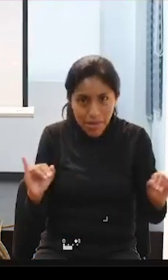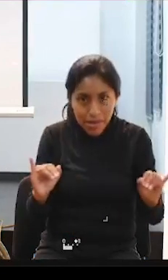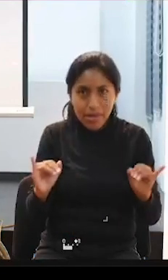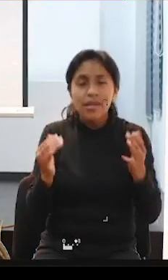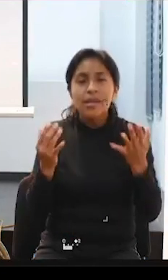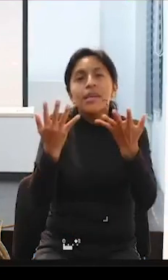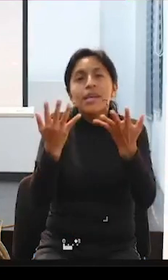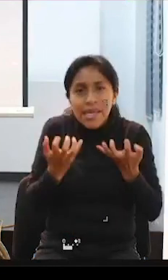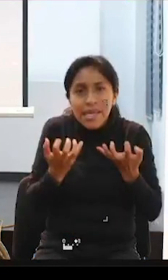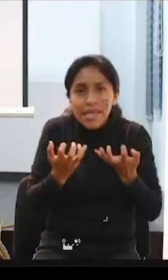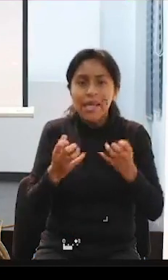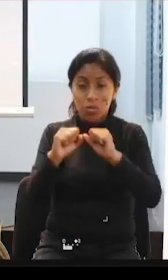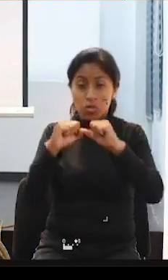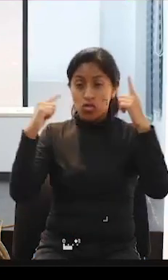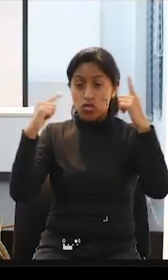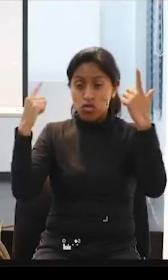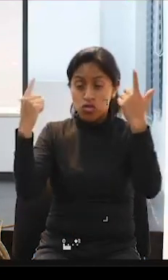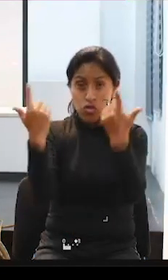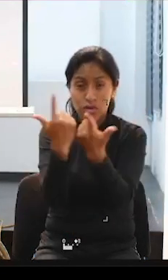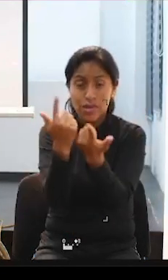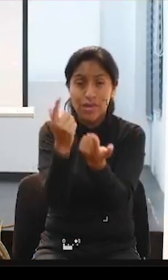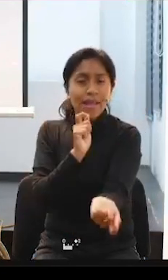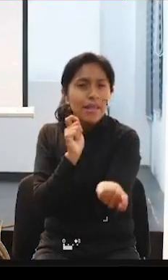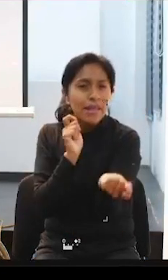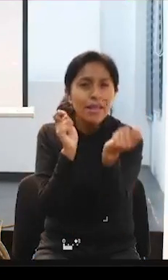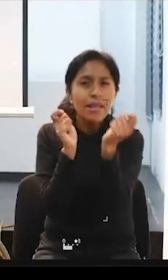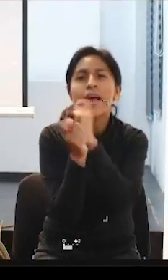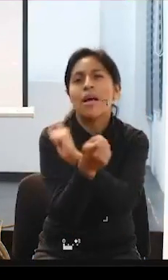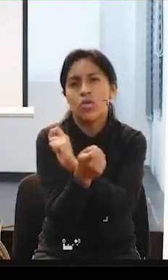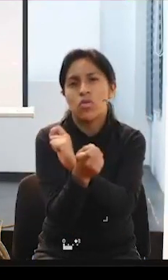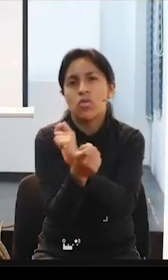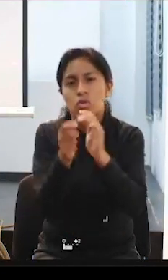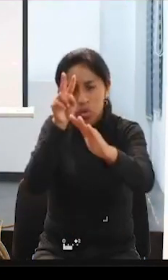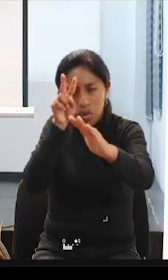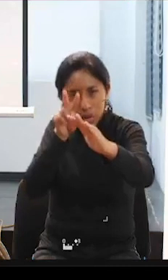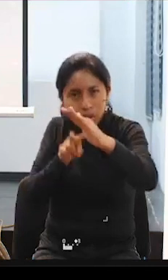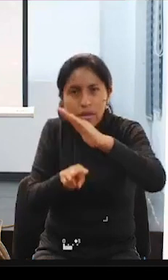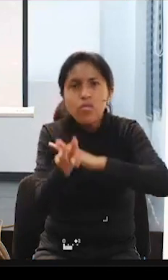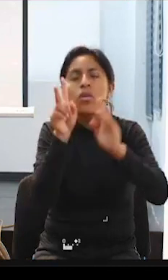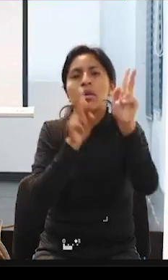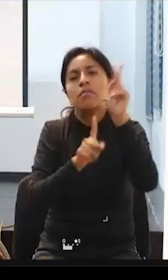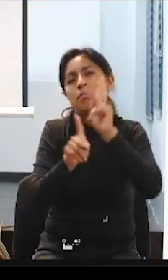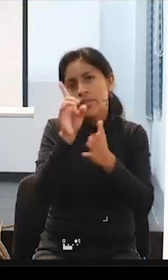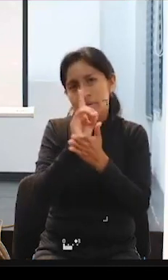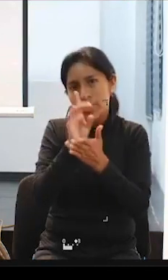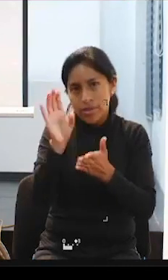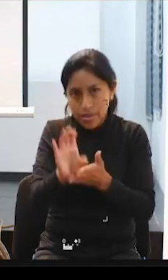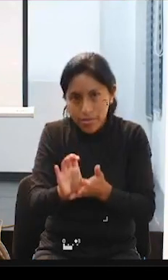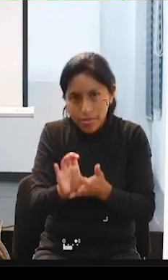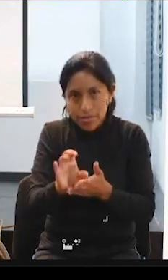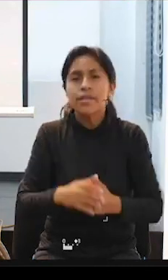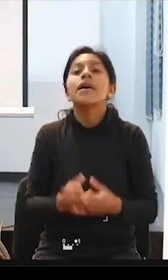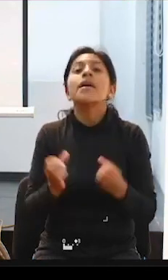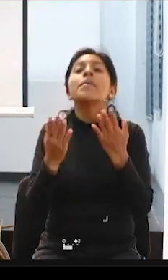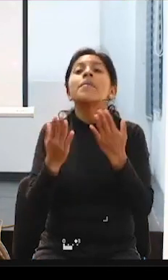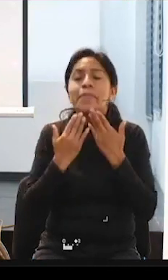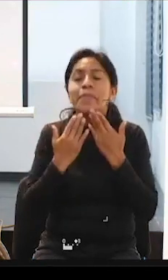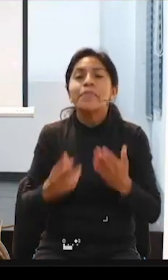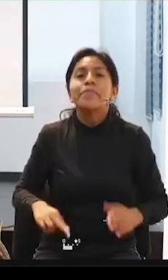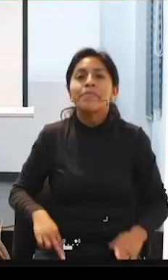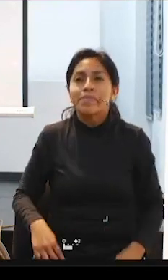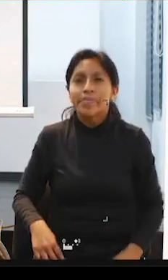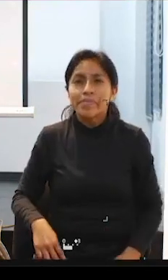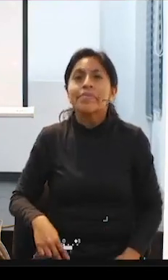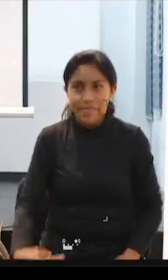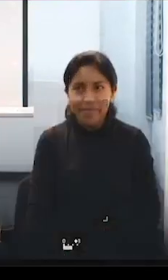cambio, ¿no? En la sociedad sobre el enfoque de las personas con discapacidad. Muchas gracias, Felisa.